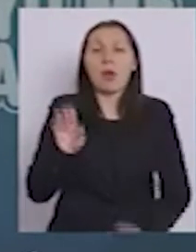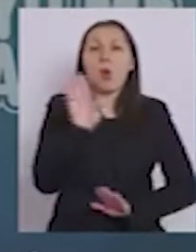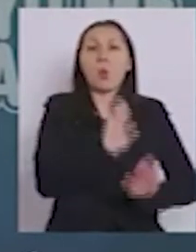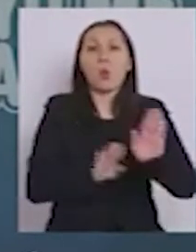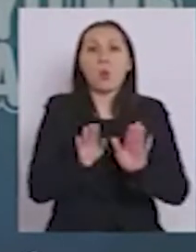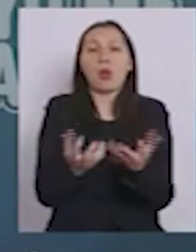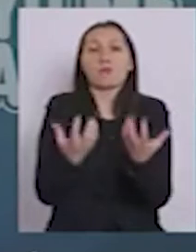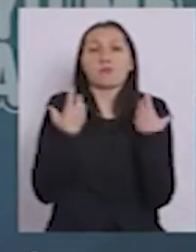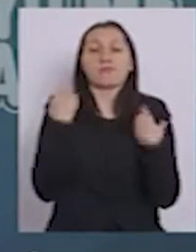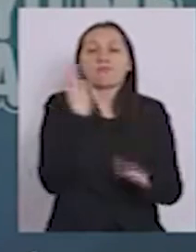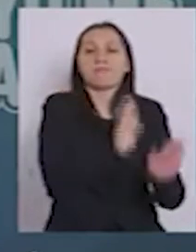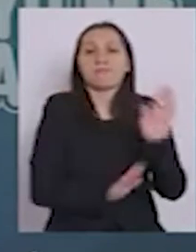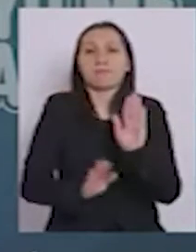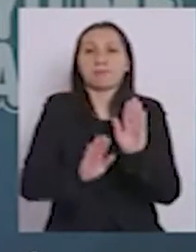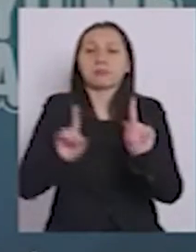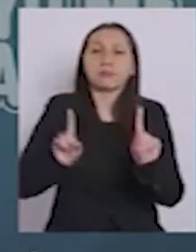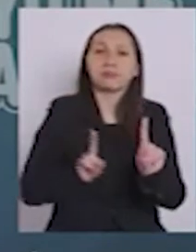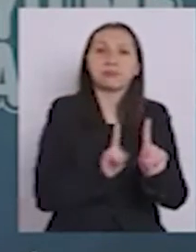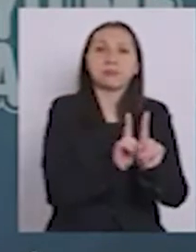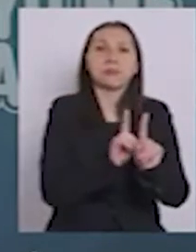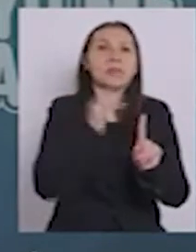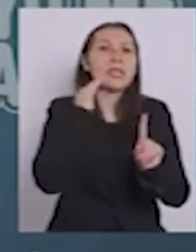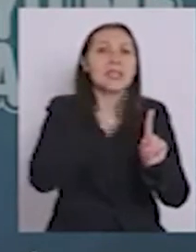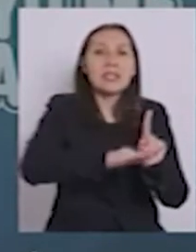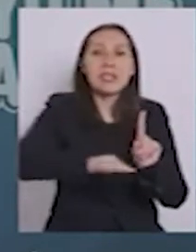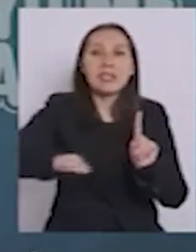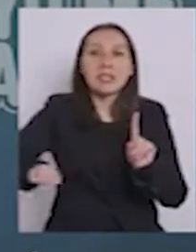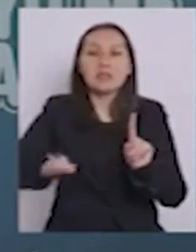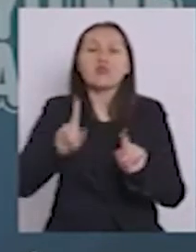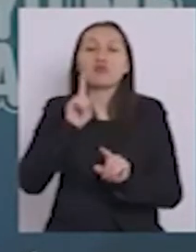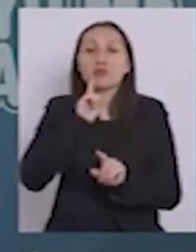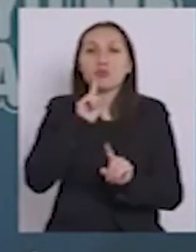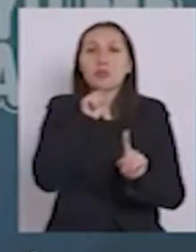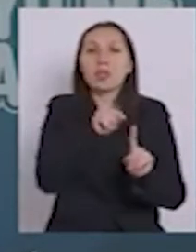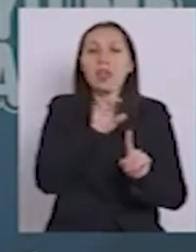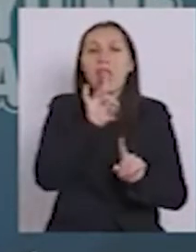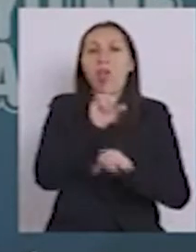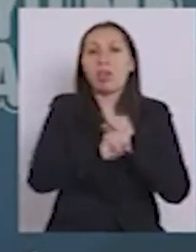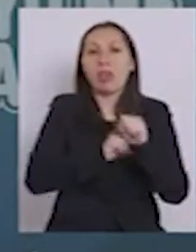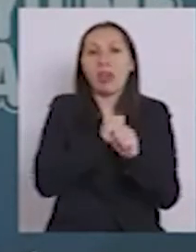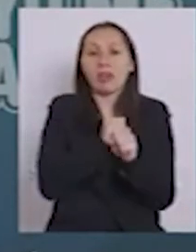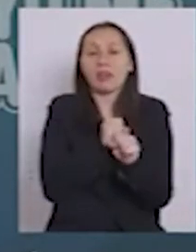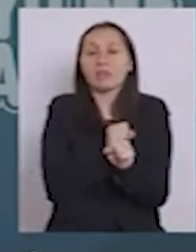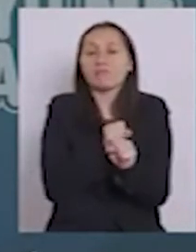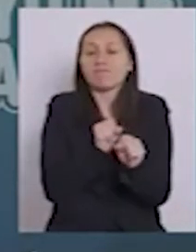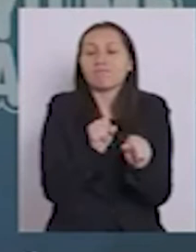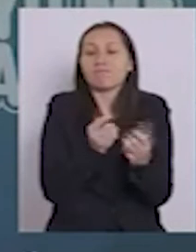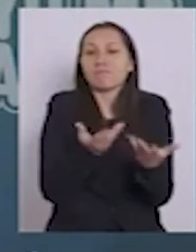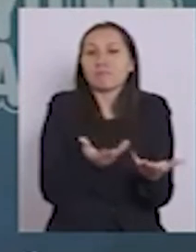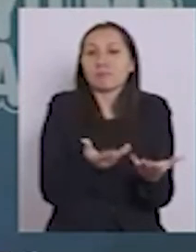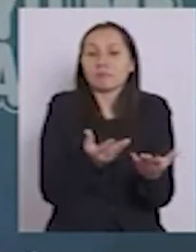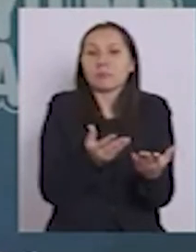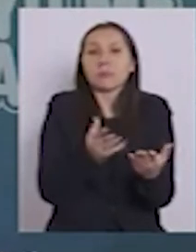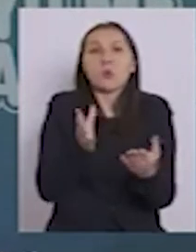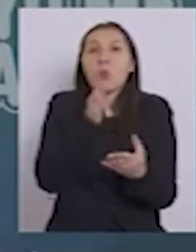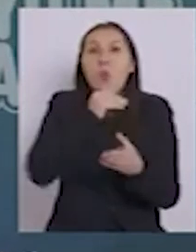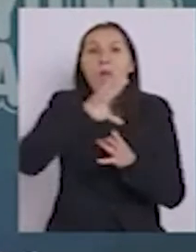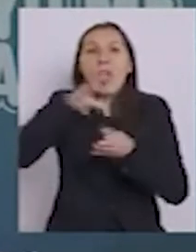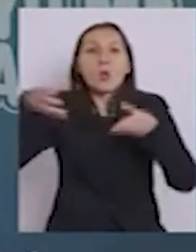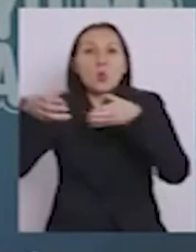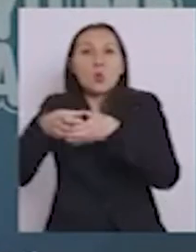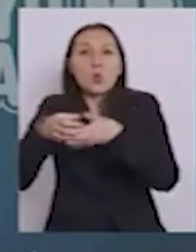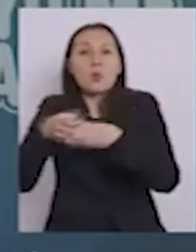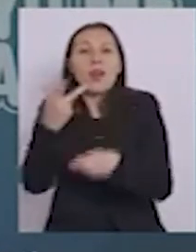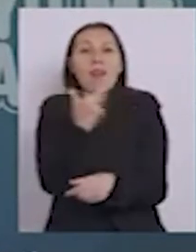cuidadoras y cuidadores de aquellos niños por tener una edad que no pertenece al grupo